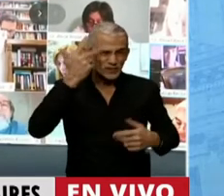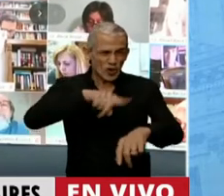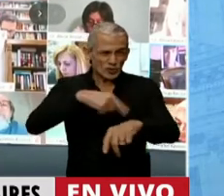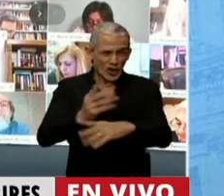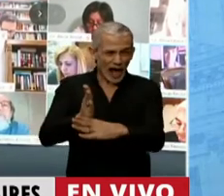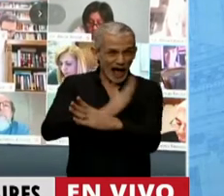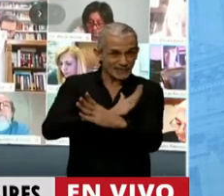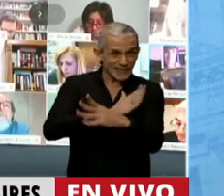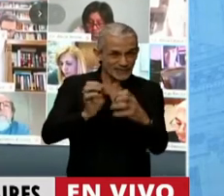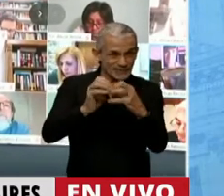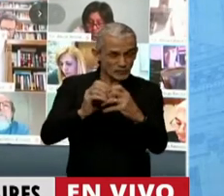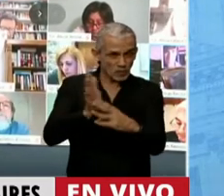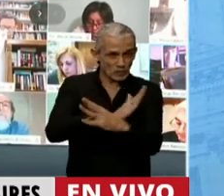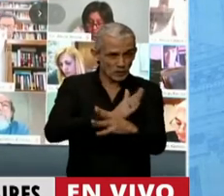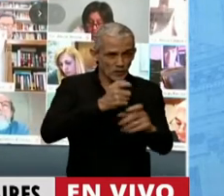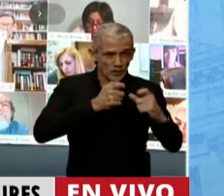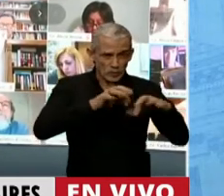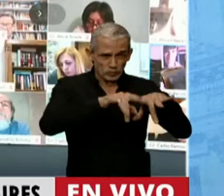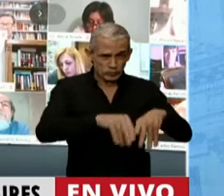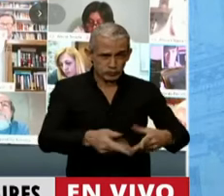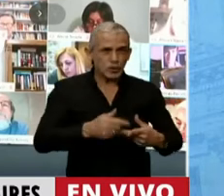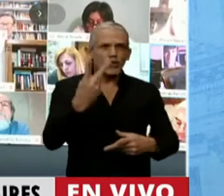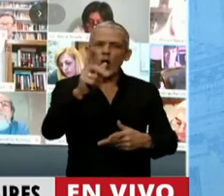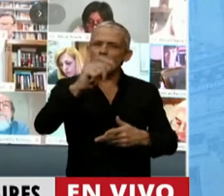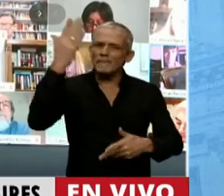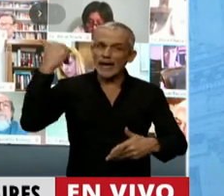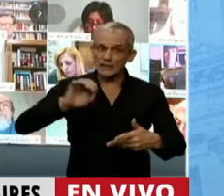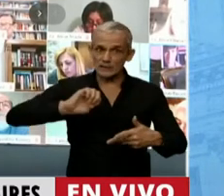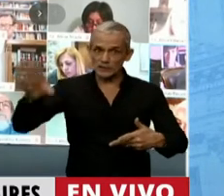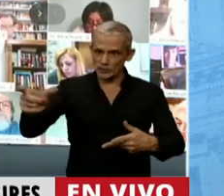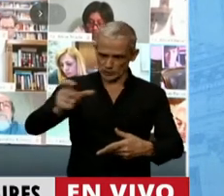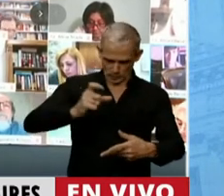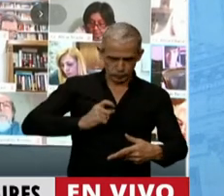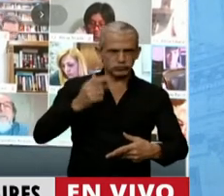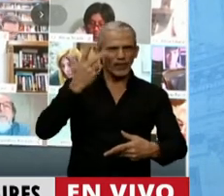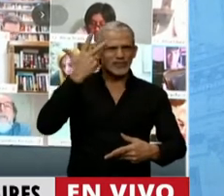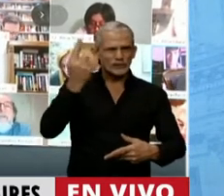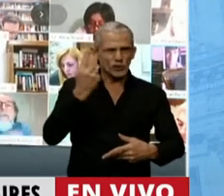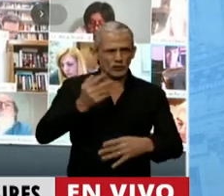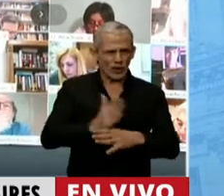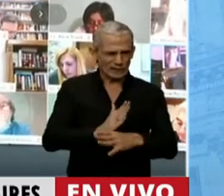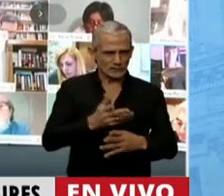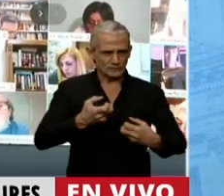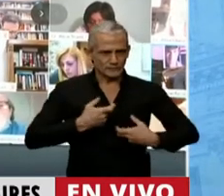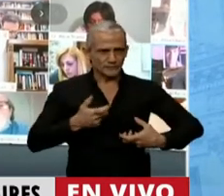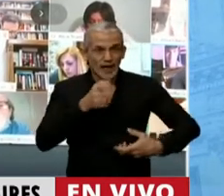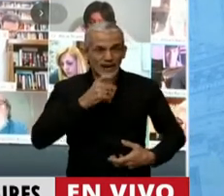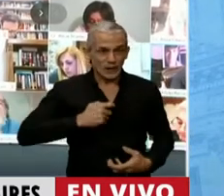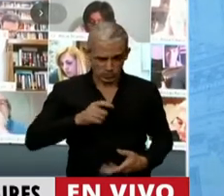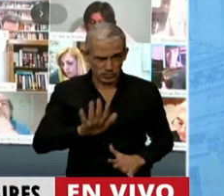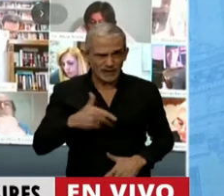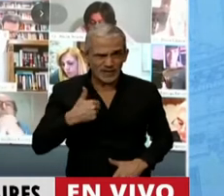antes de esta sesión, que fueron las preguntas entregadas hace dos meses, tienen una cantidad de contestaciones que son